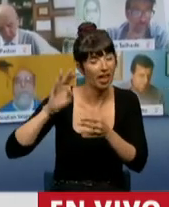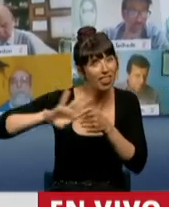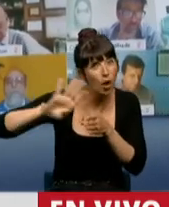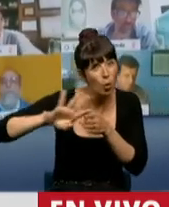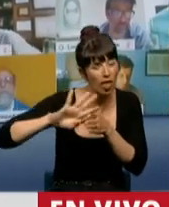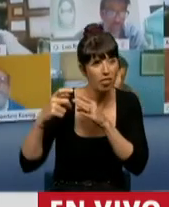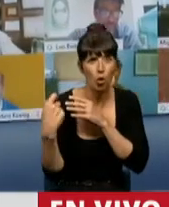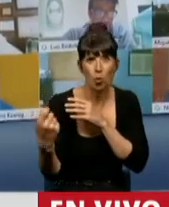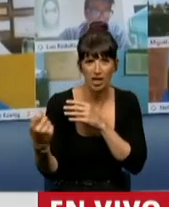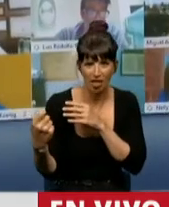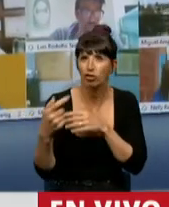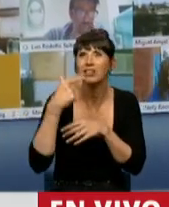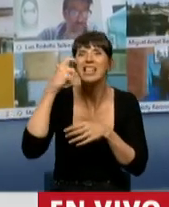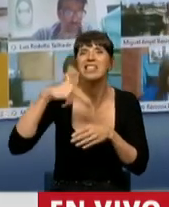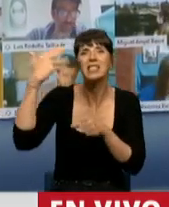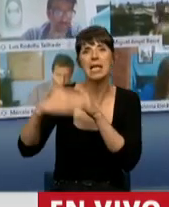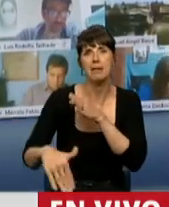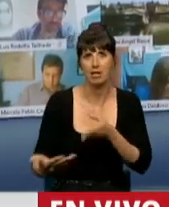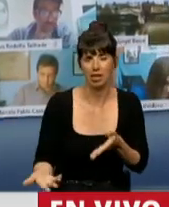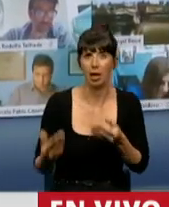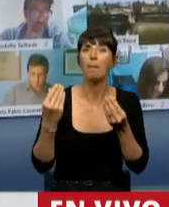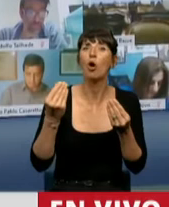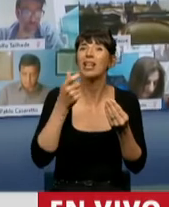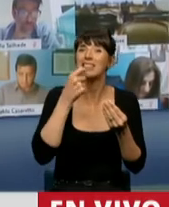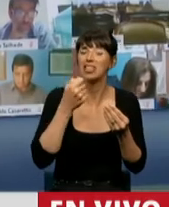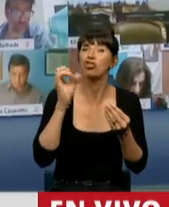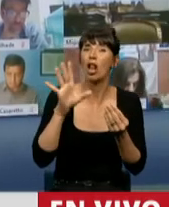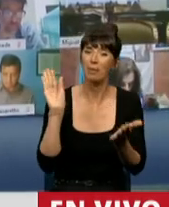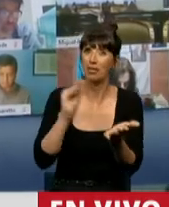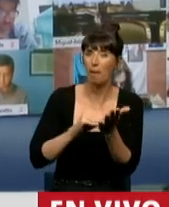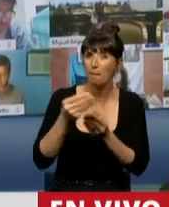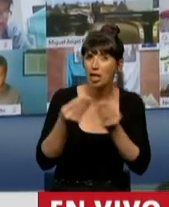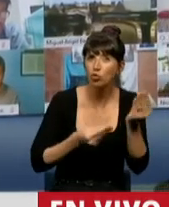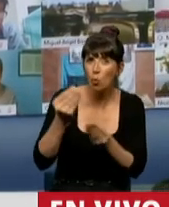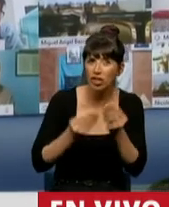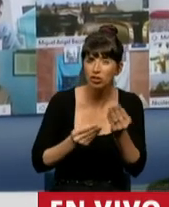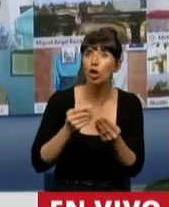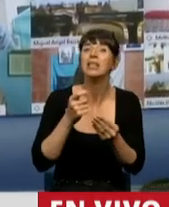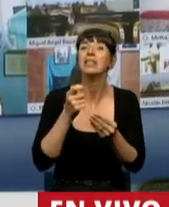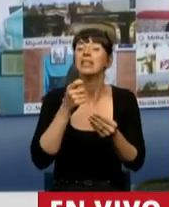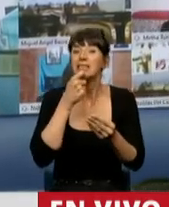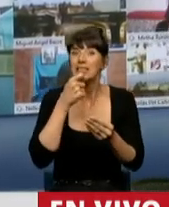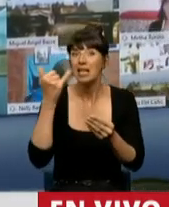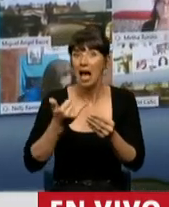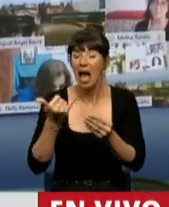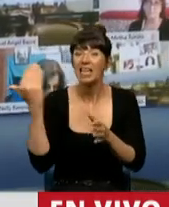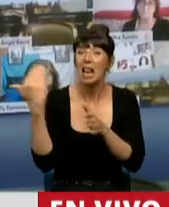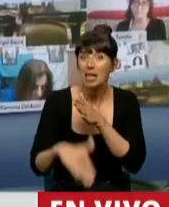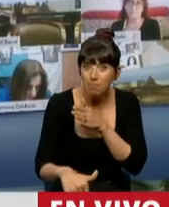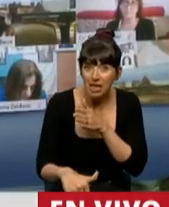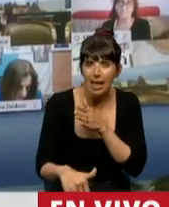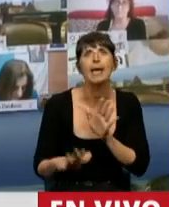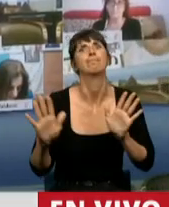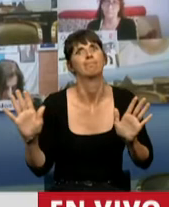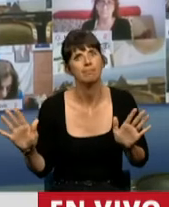ninguna limitación porque si no, si se iba solamente al presupuesto y no se fijaba una limitación, nos encontrábamos, o sin limitación,